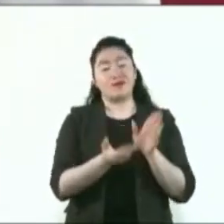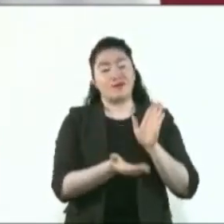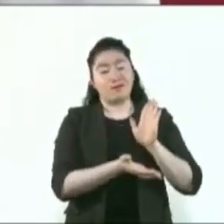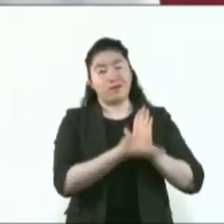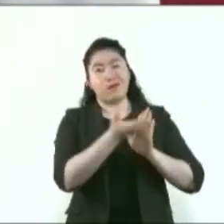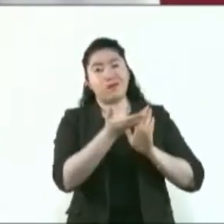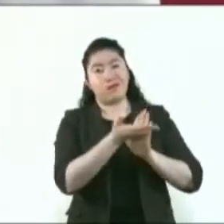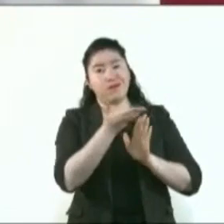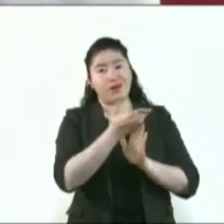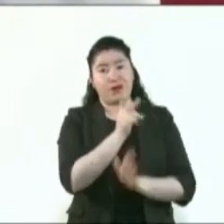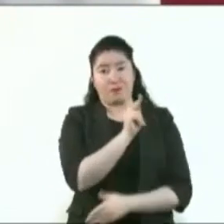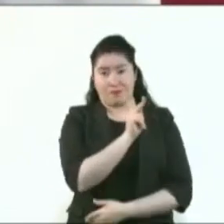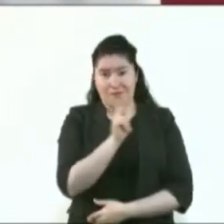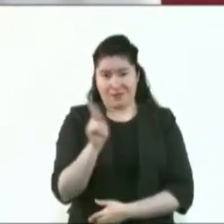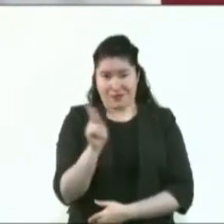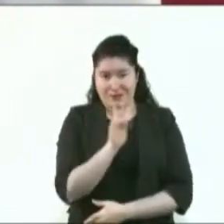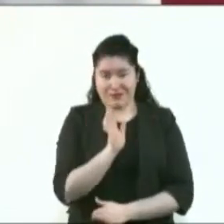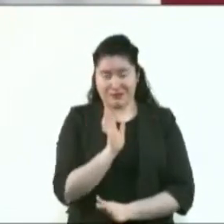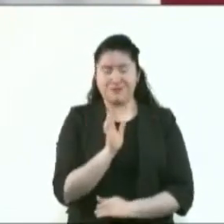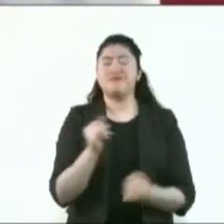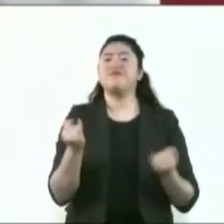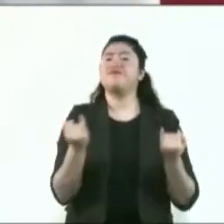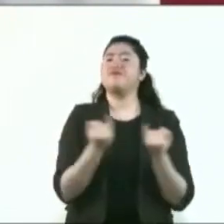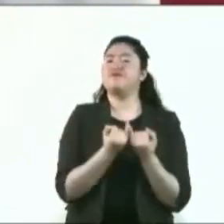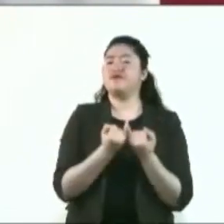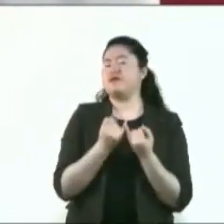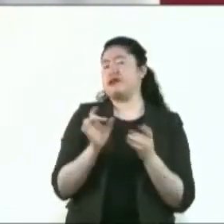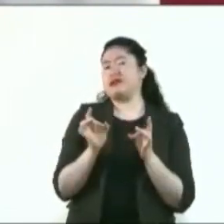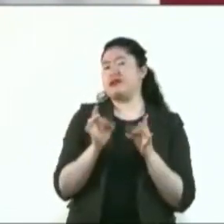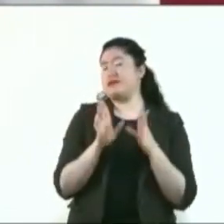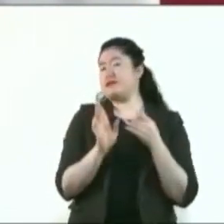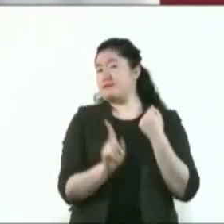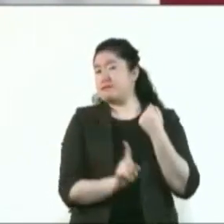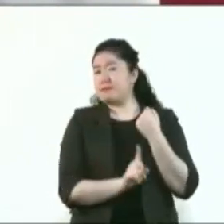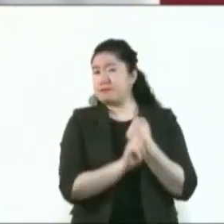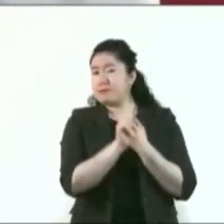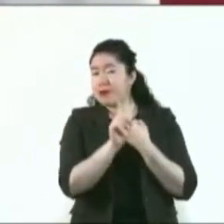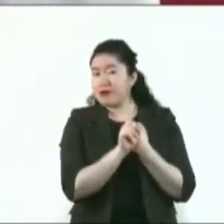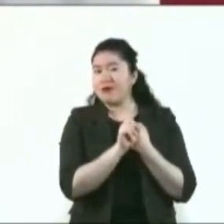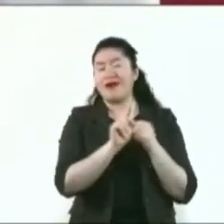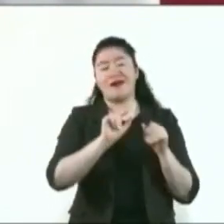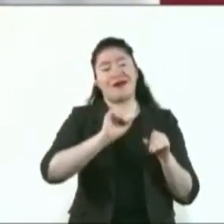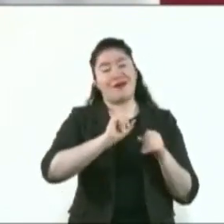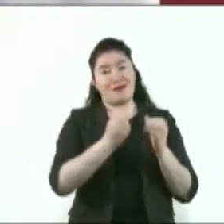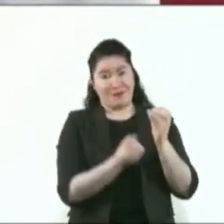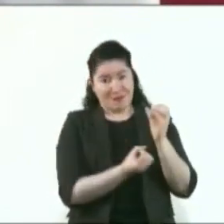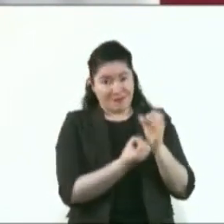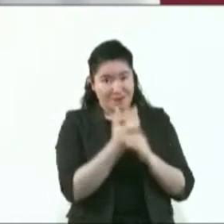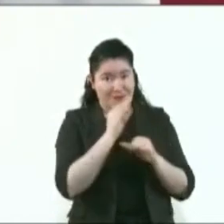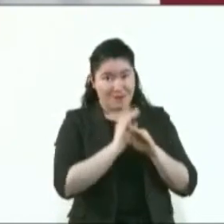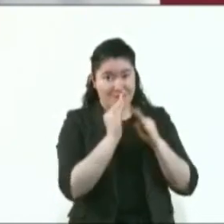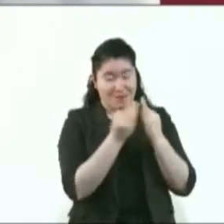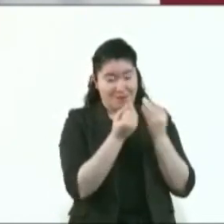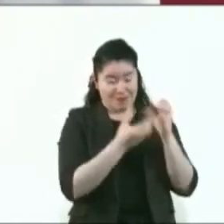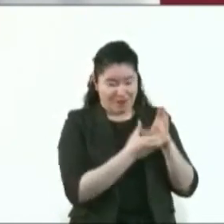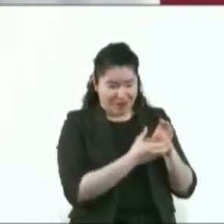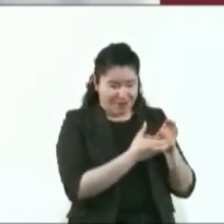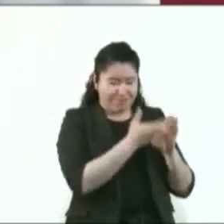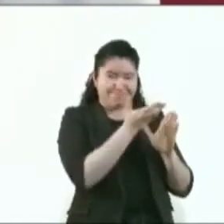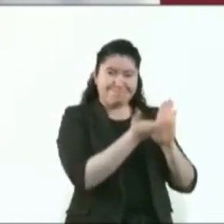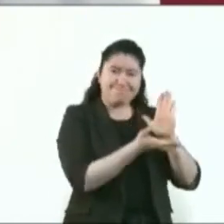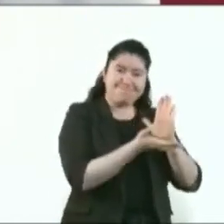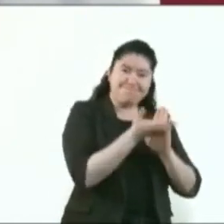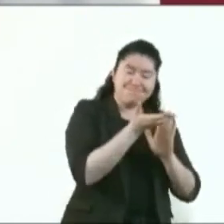de tal manera que aún cuando haya estos problemas, la nueva estructuración genere todas las condiciones de